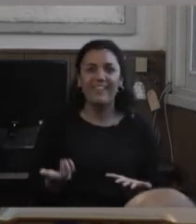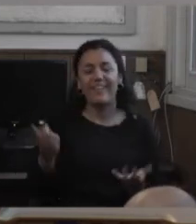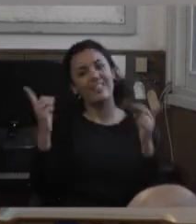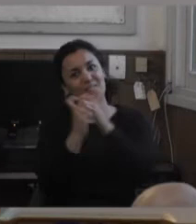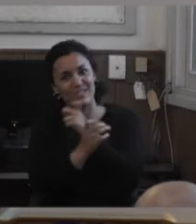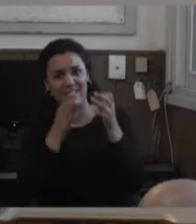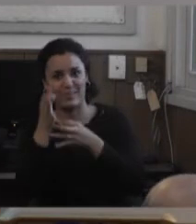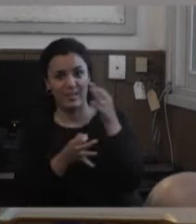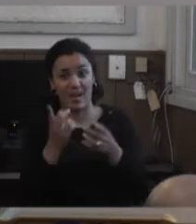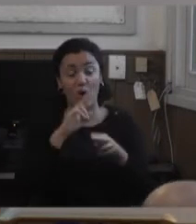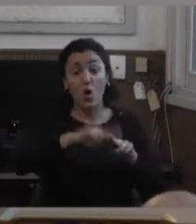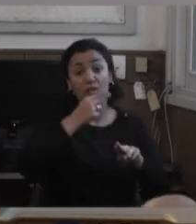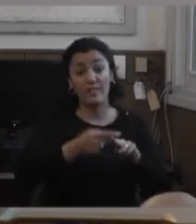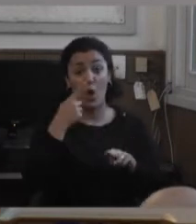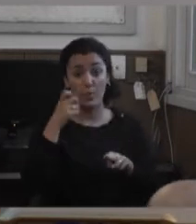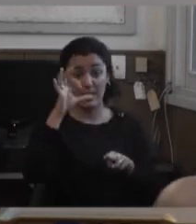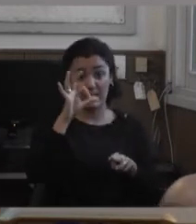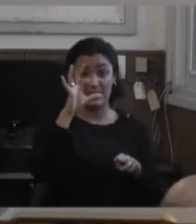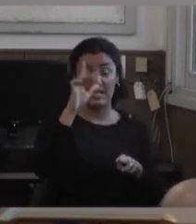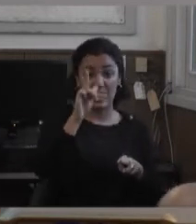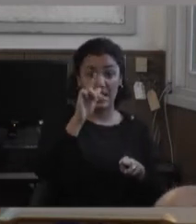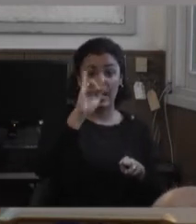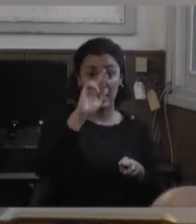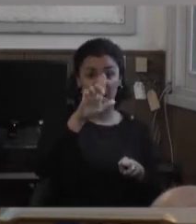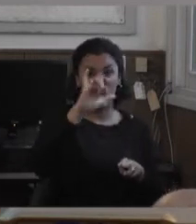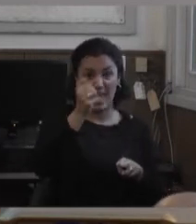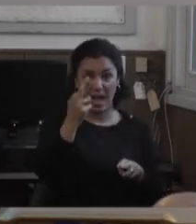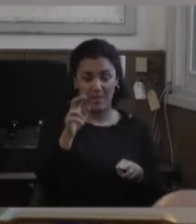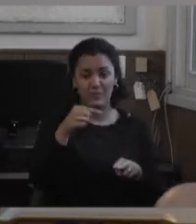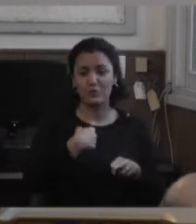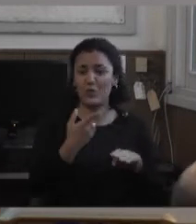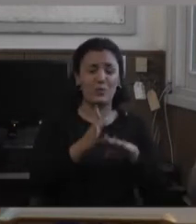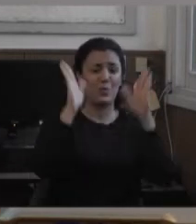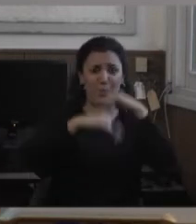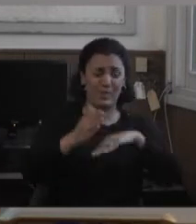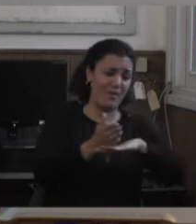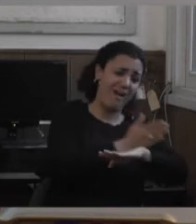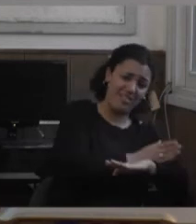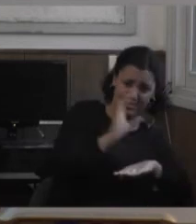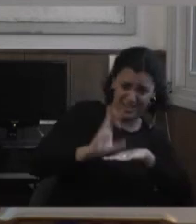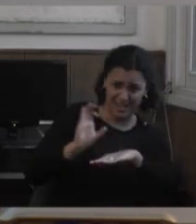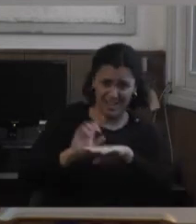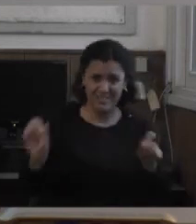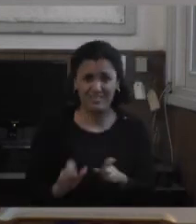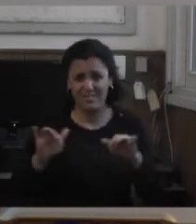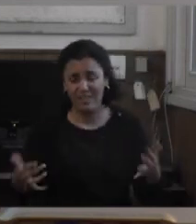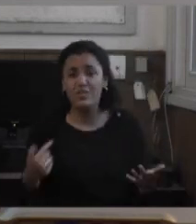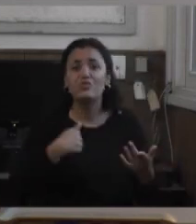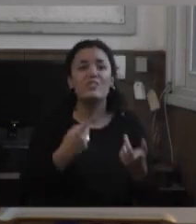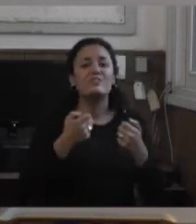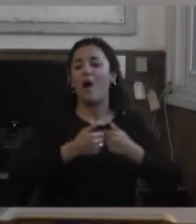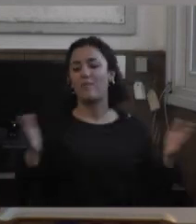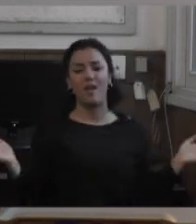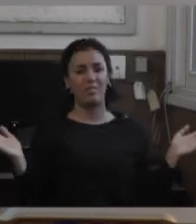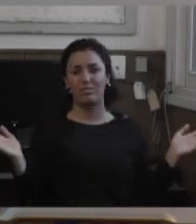Carlos Schlier vuelvo a ver lo que dice que ante esto de que no se puede anticipar o no se puede saber de lo que uno tiene que estar es disponible